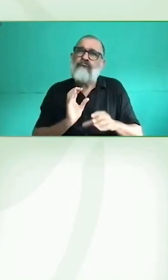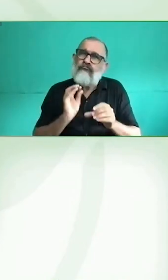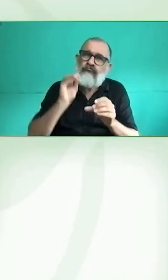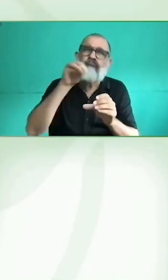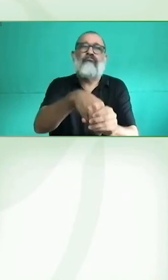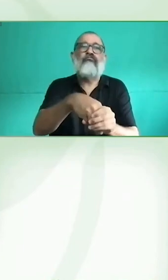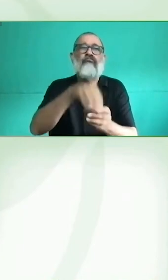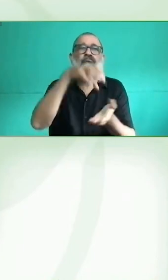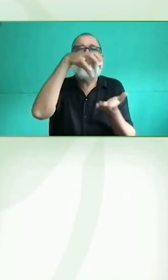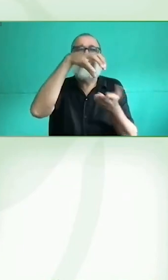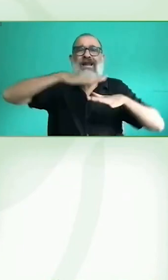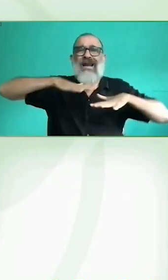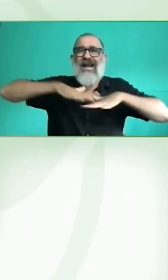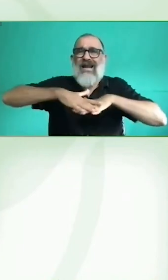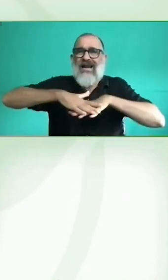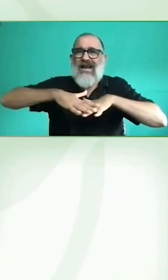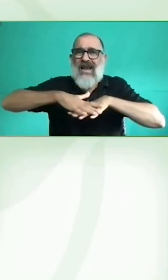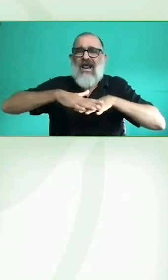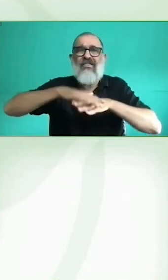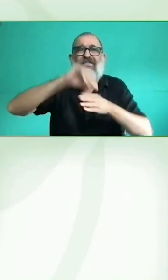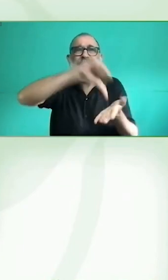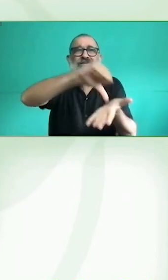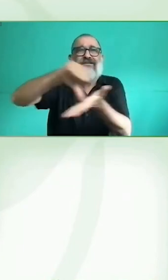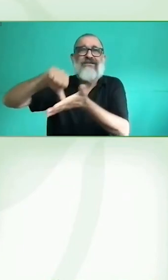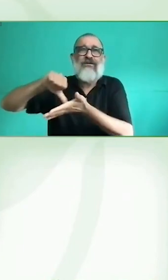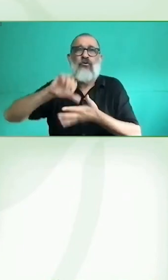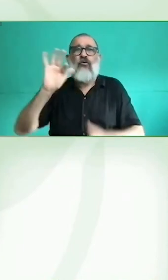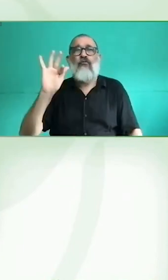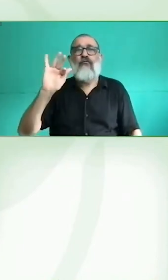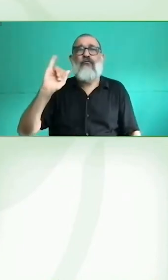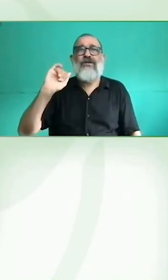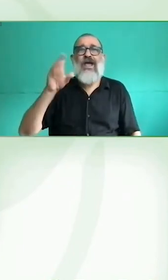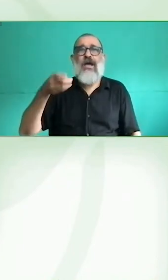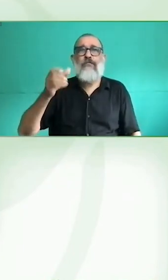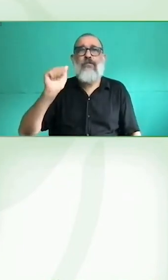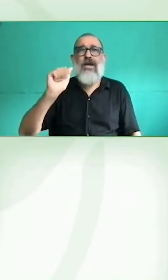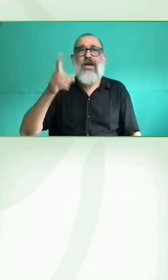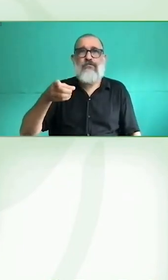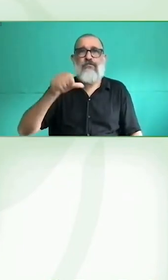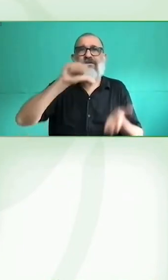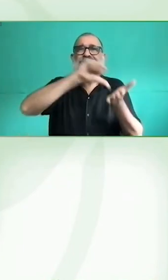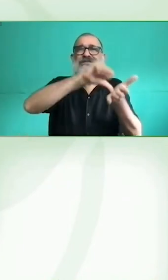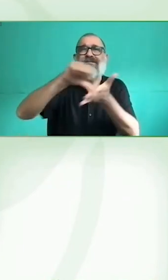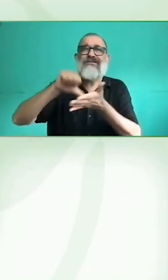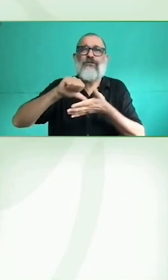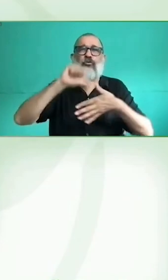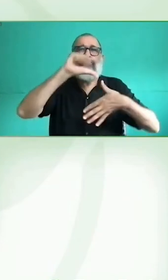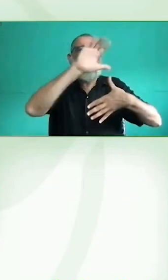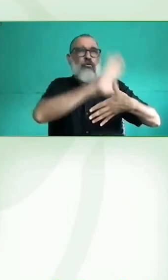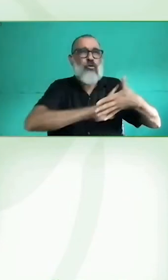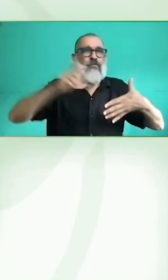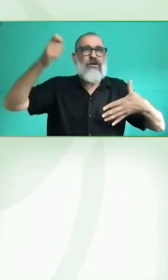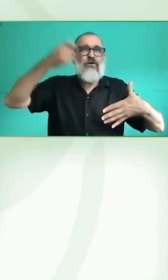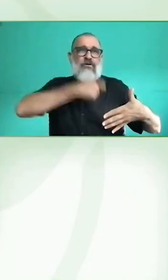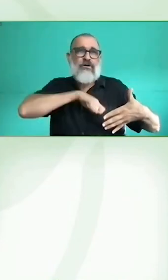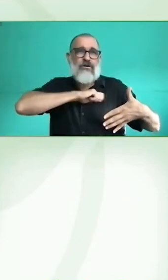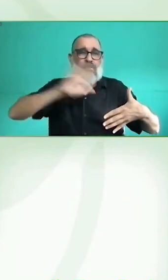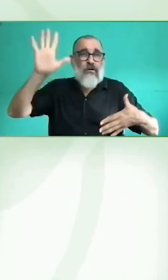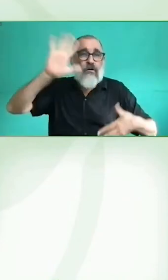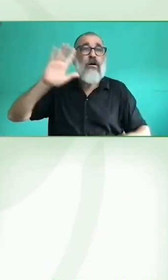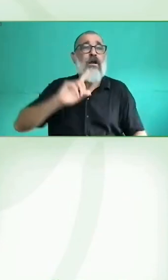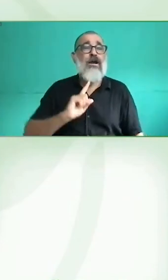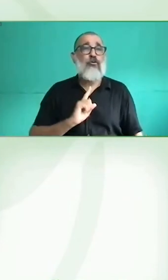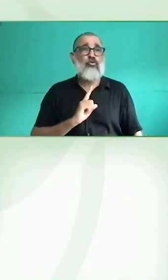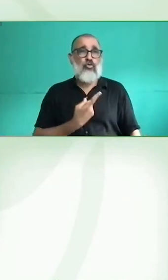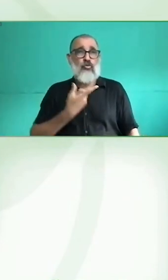diferentes personas. Esta red de centros copia un poco el modelo de centros que hay en España,